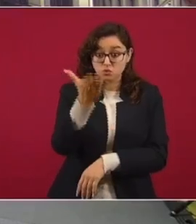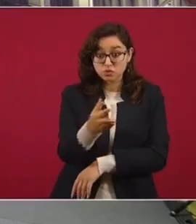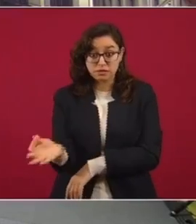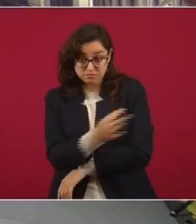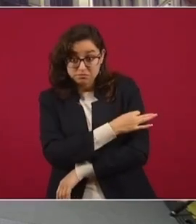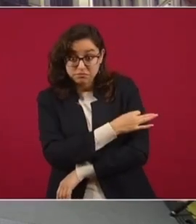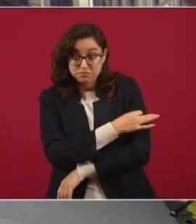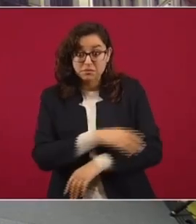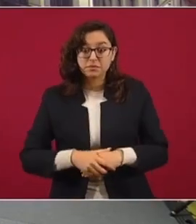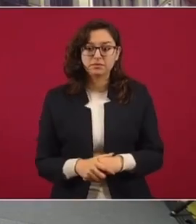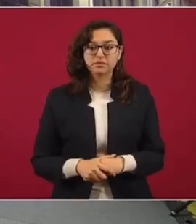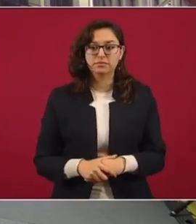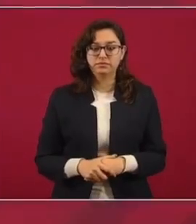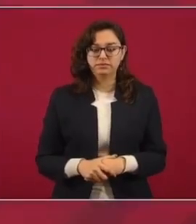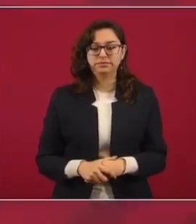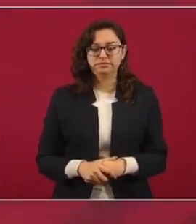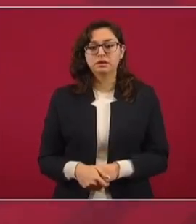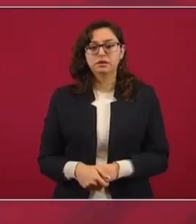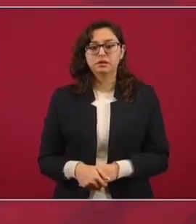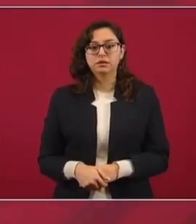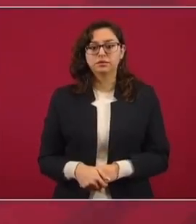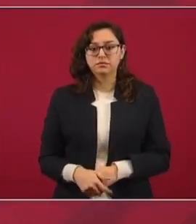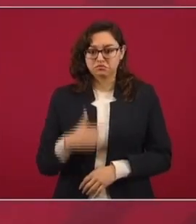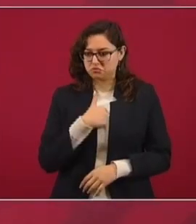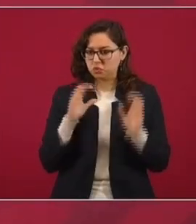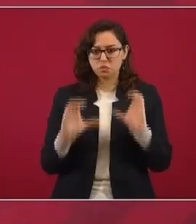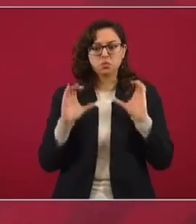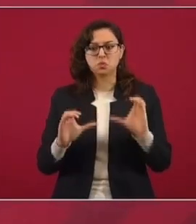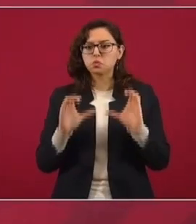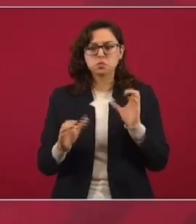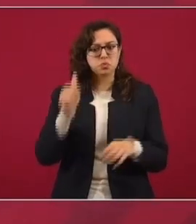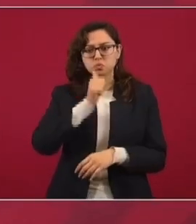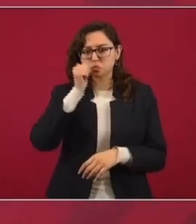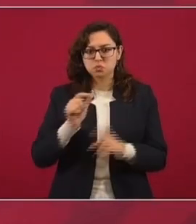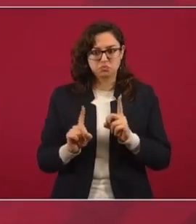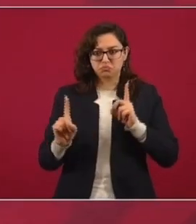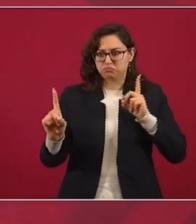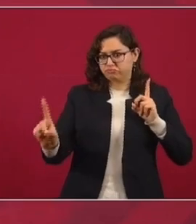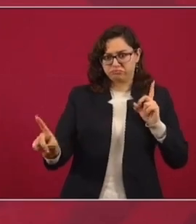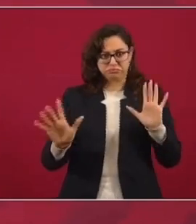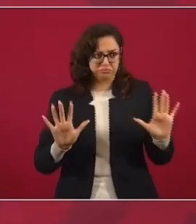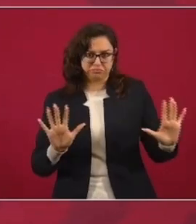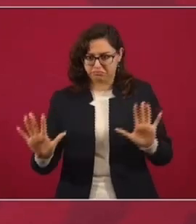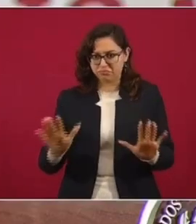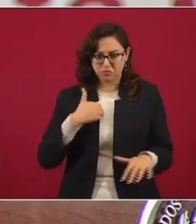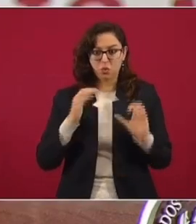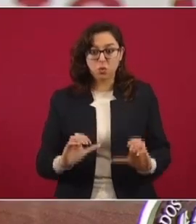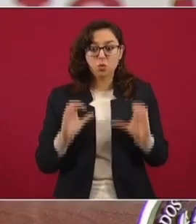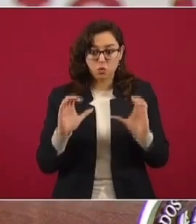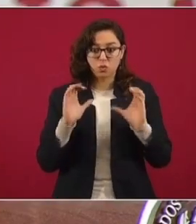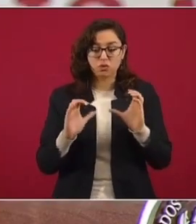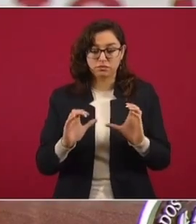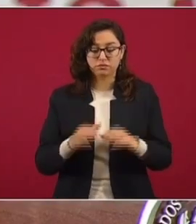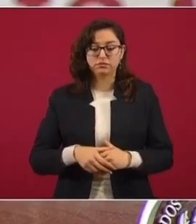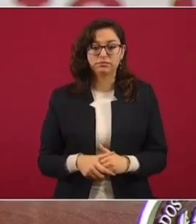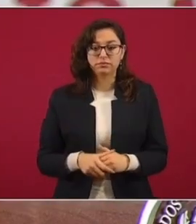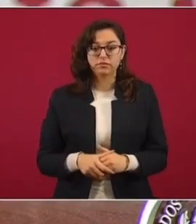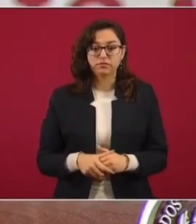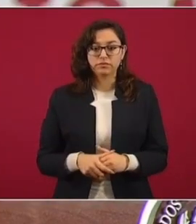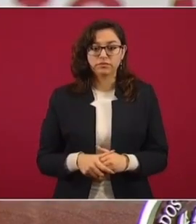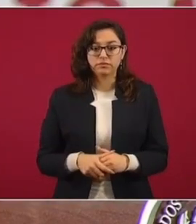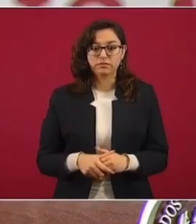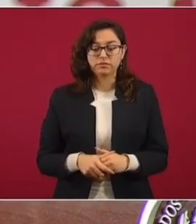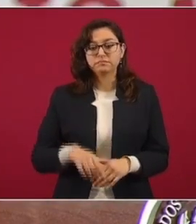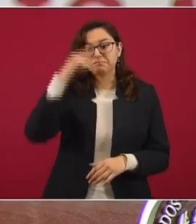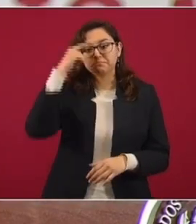Miren, yo me cuido, guardo la sana distancia, me cuido. Es para mí